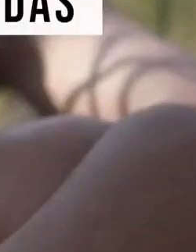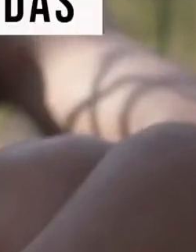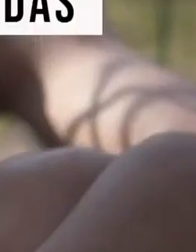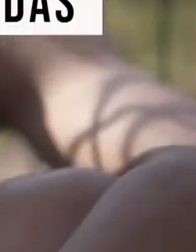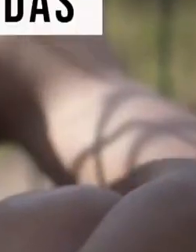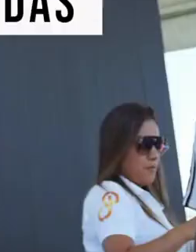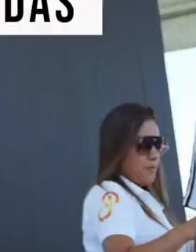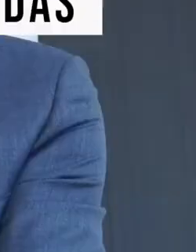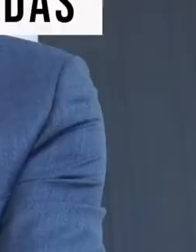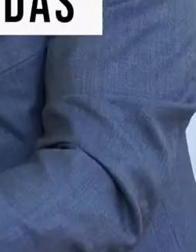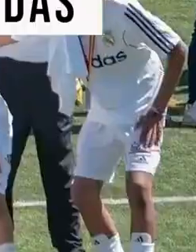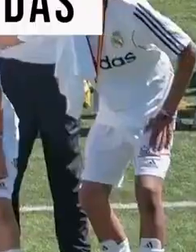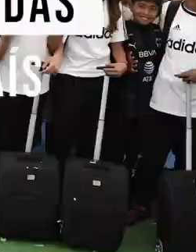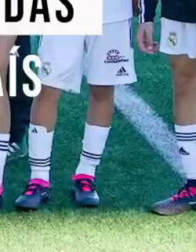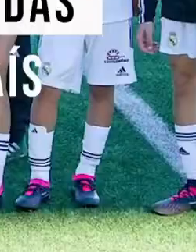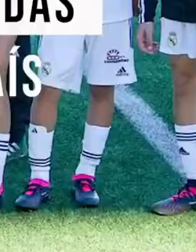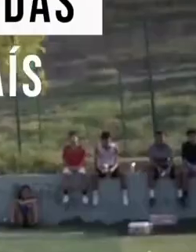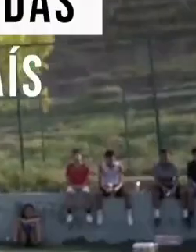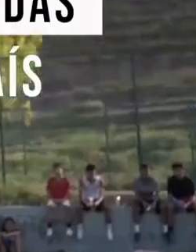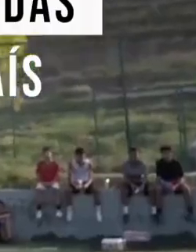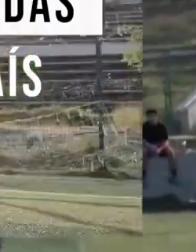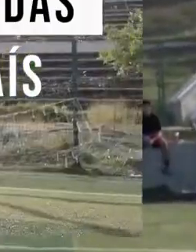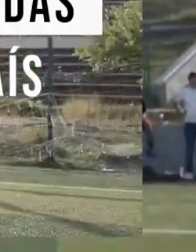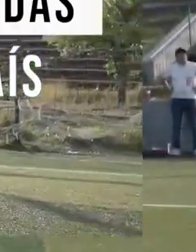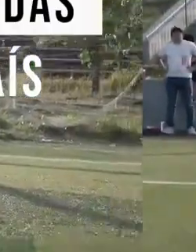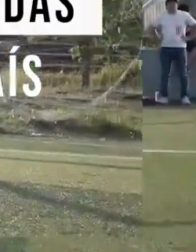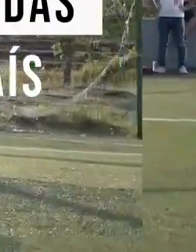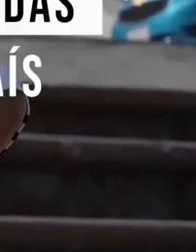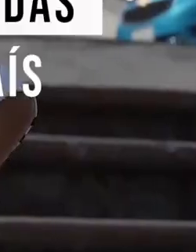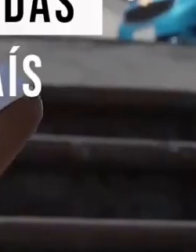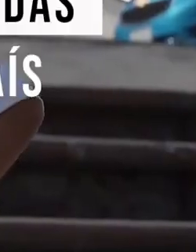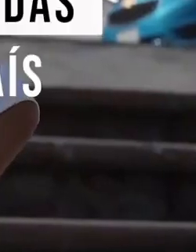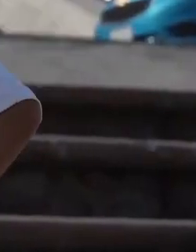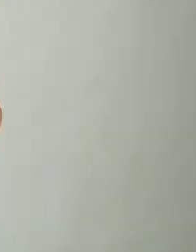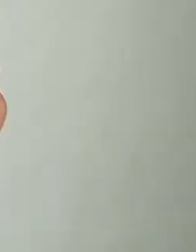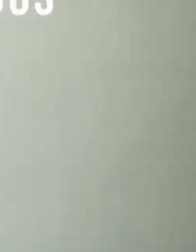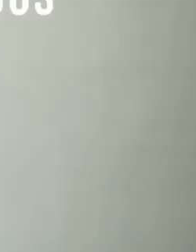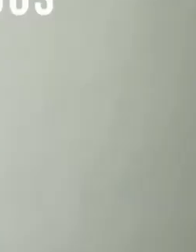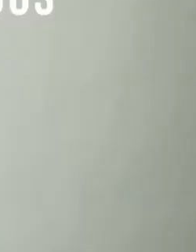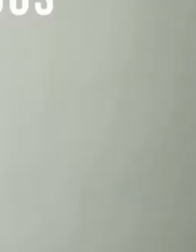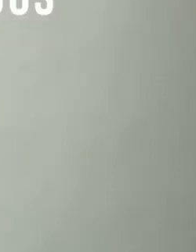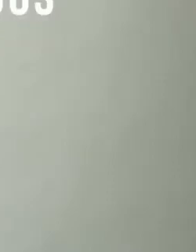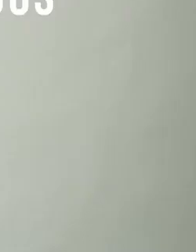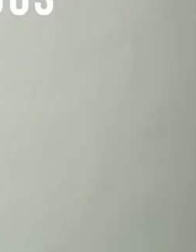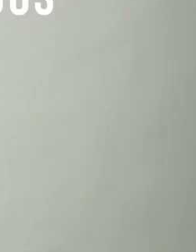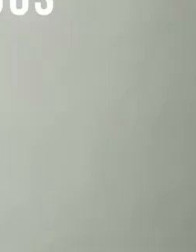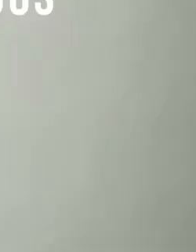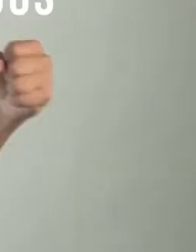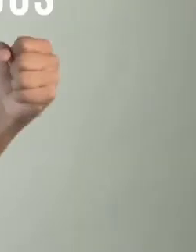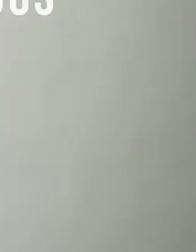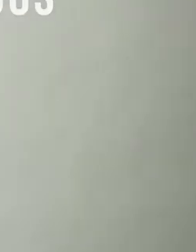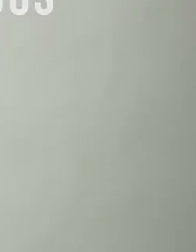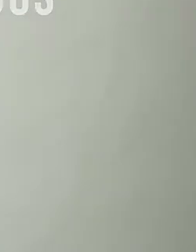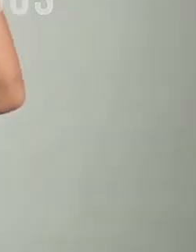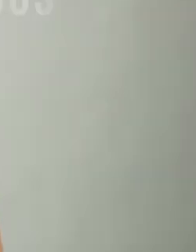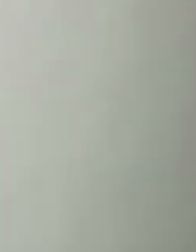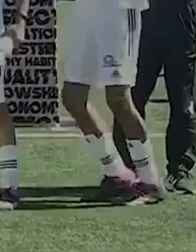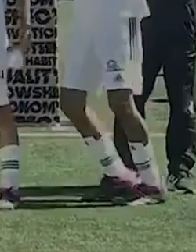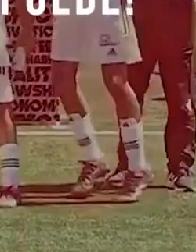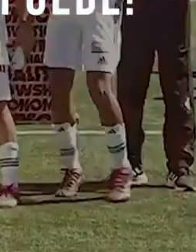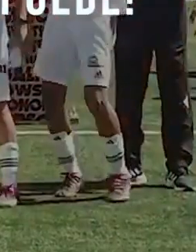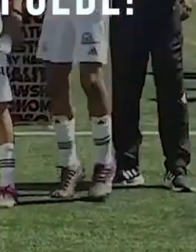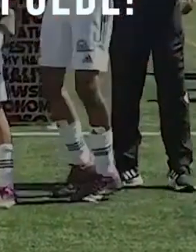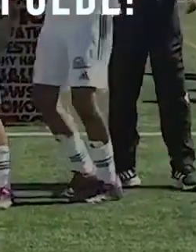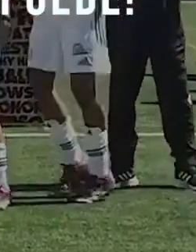ya se han convertido en leyendas y un gran ejemplo para el resto del país. Este triunfo es para todos los niños mexicanos.